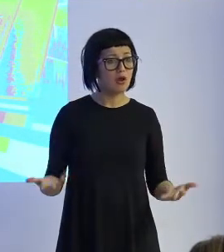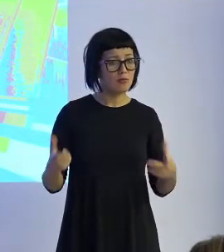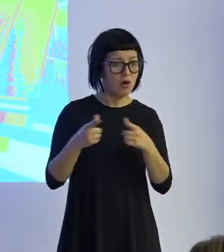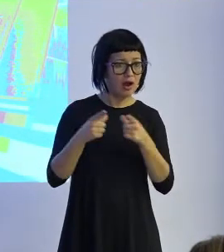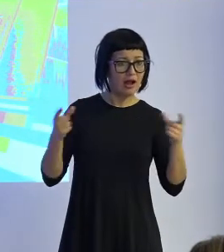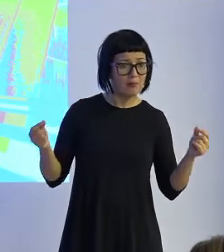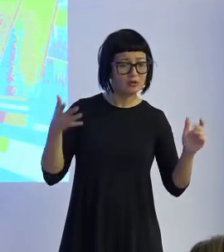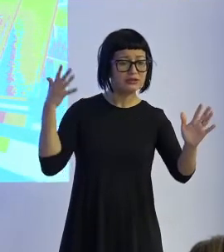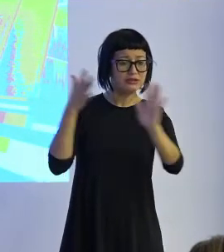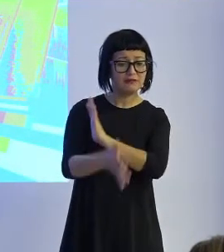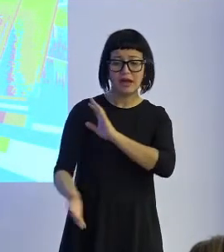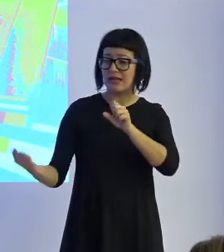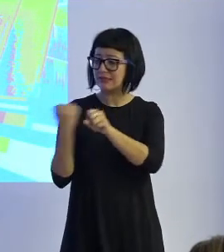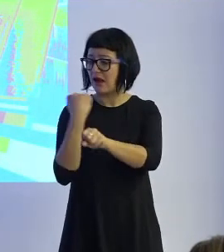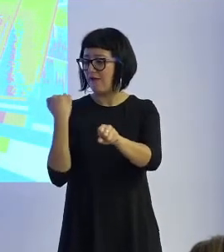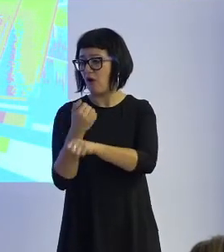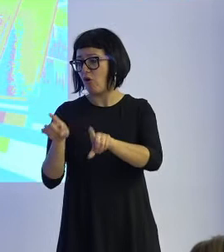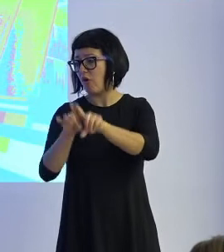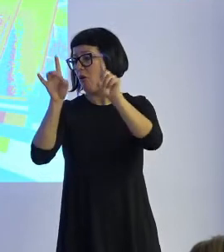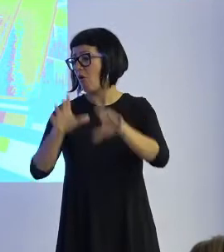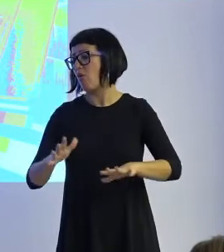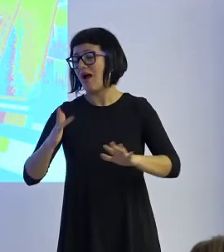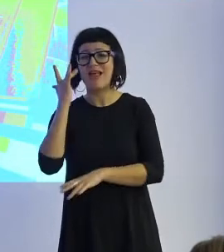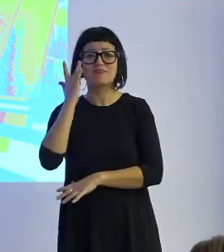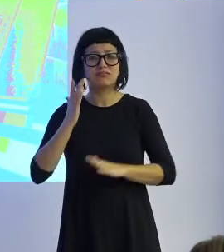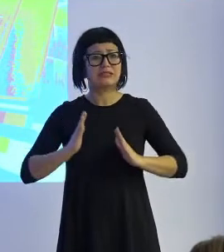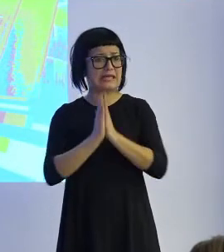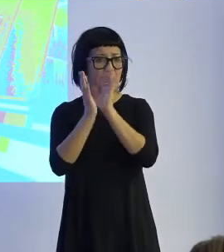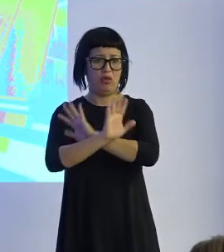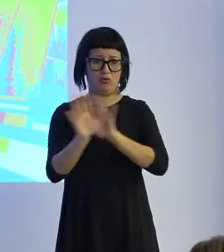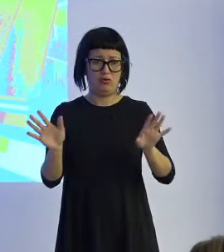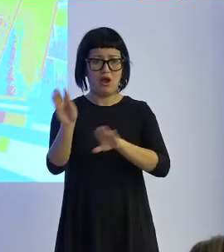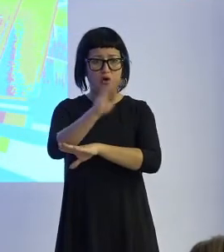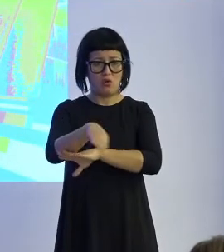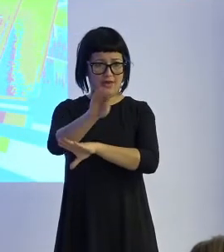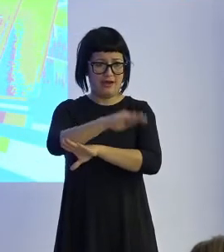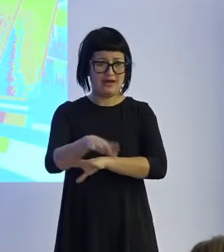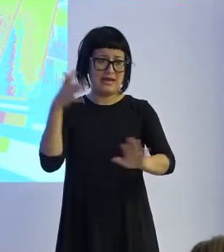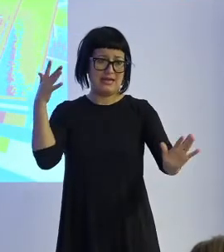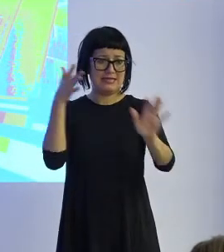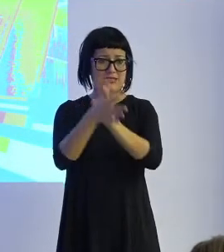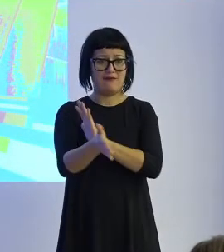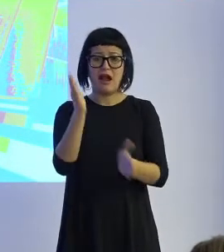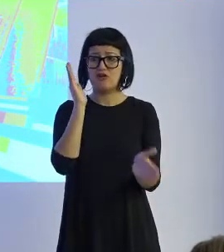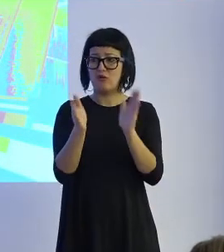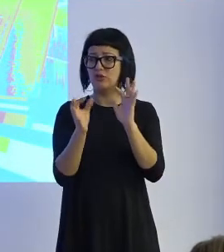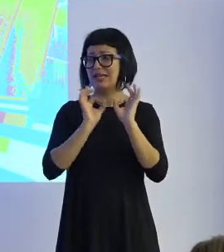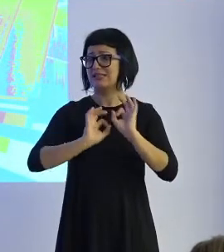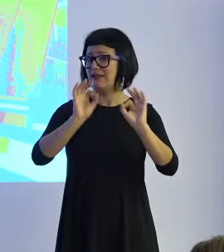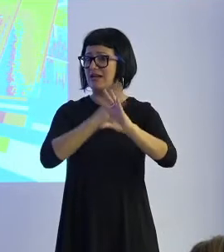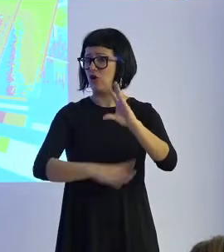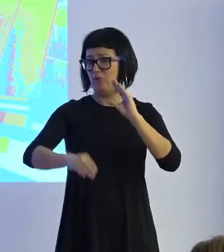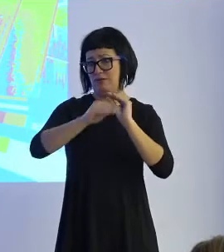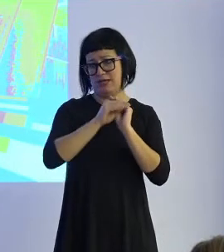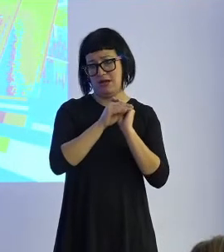trabajo es casi algo sagrado el trabajo se cuida por lo tanto la robótica es algo complementario es decir